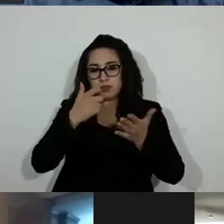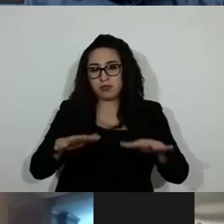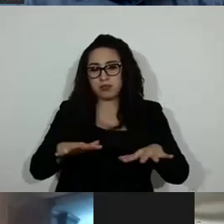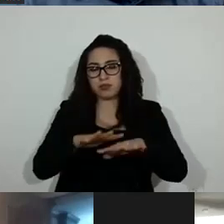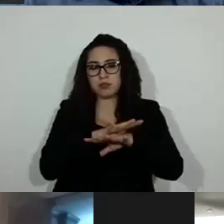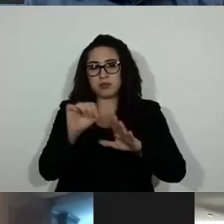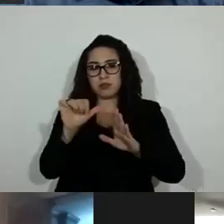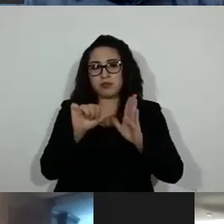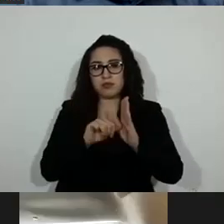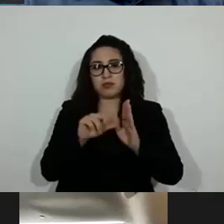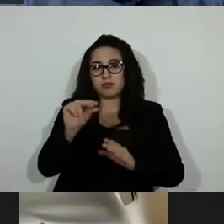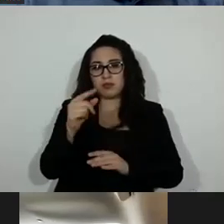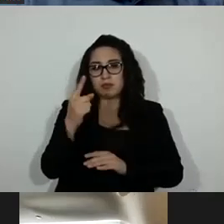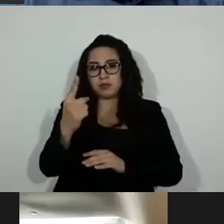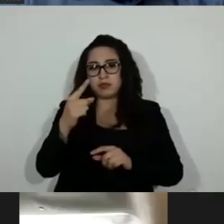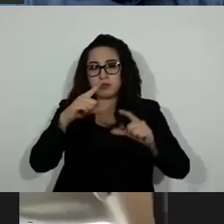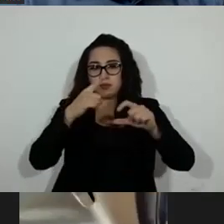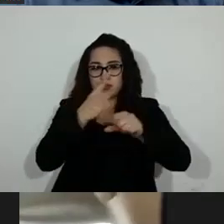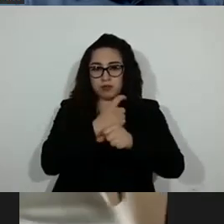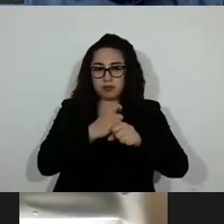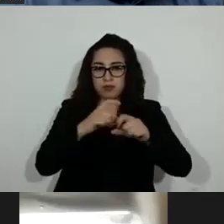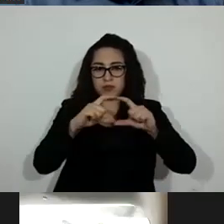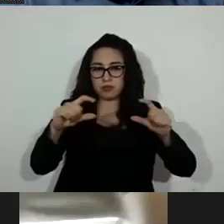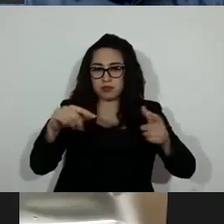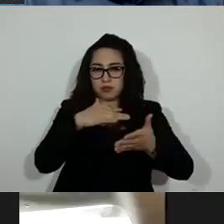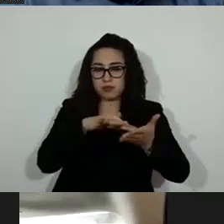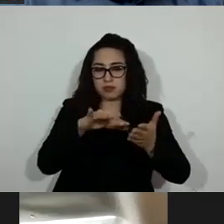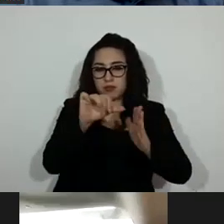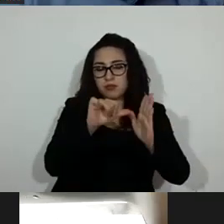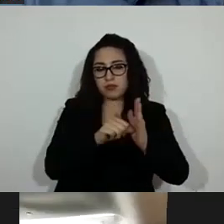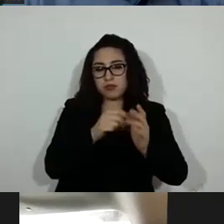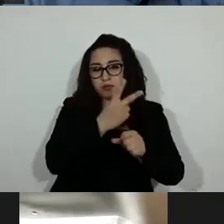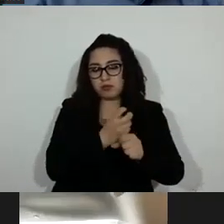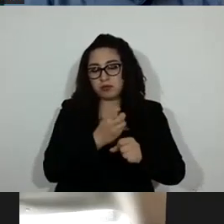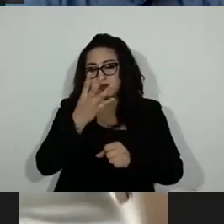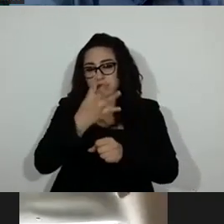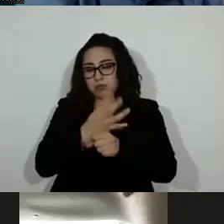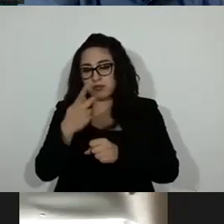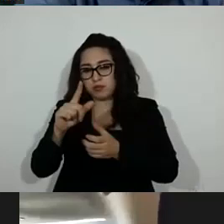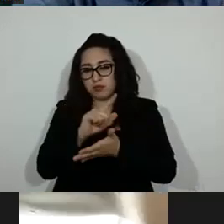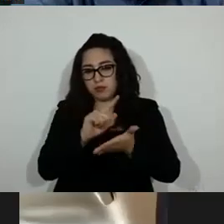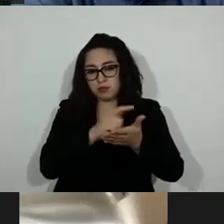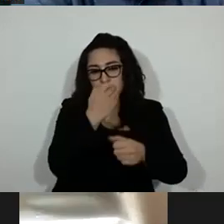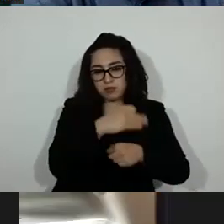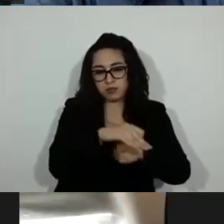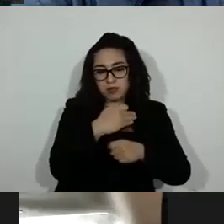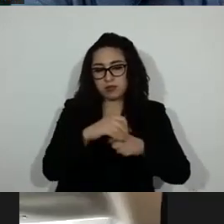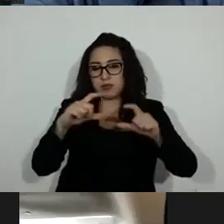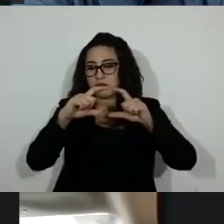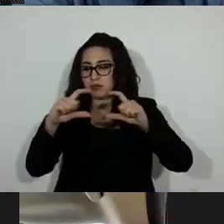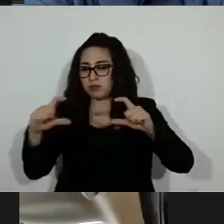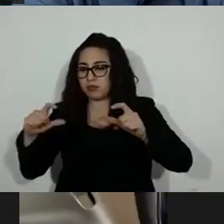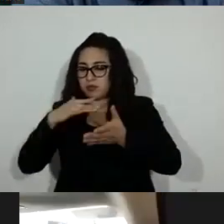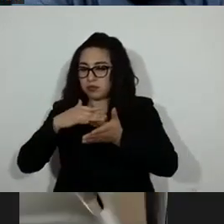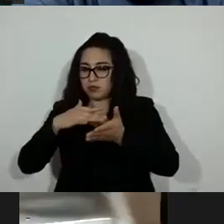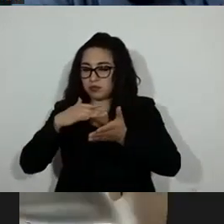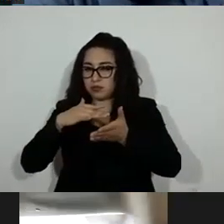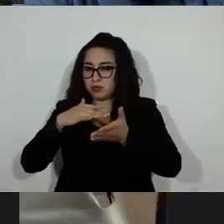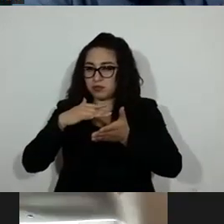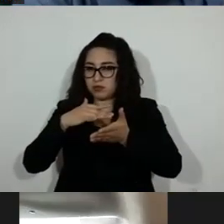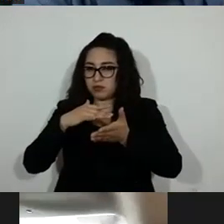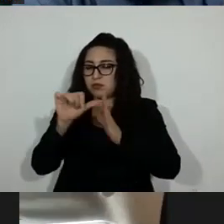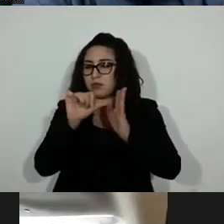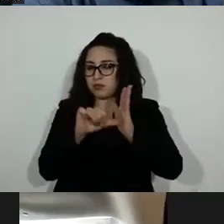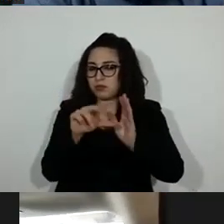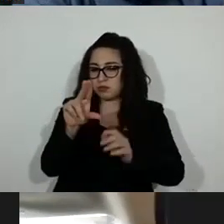ochenta y unos párrafos primero, segundo y cuarto de la ley orgánica y párrafo y noventa y